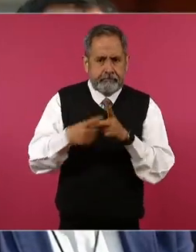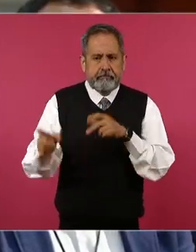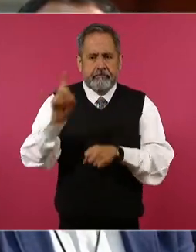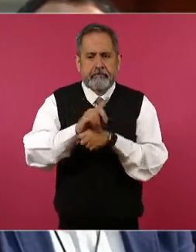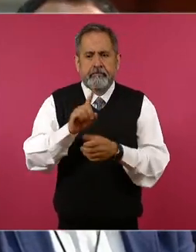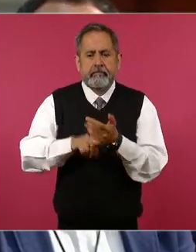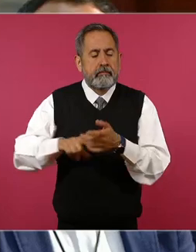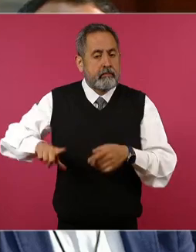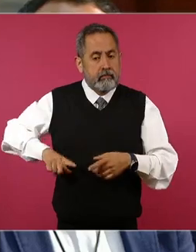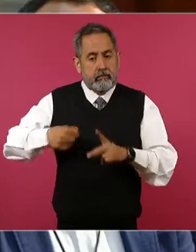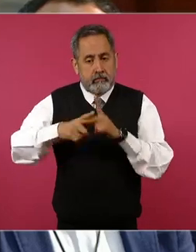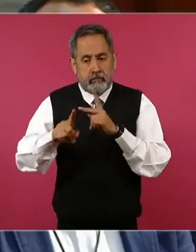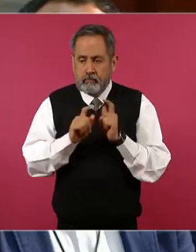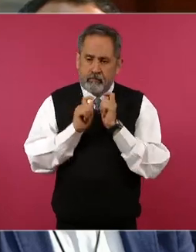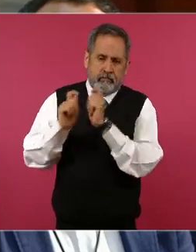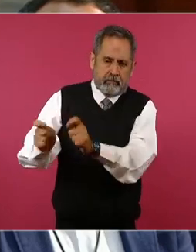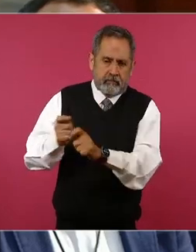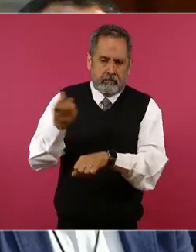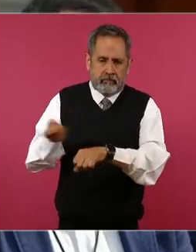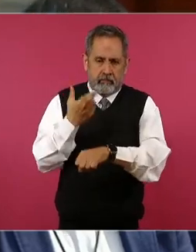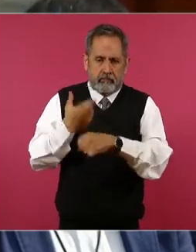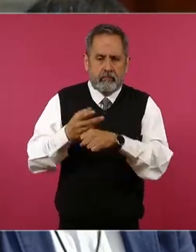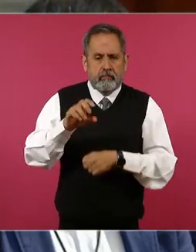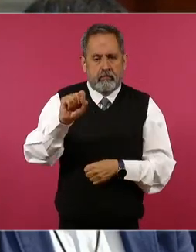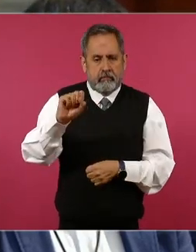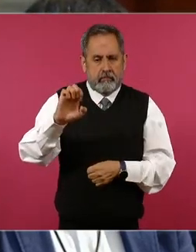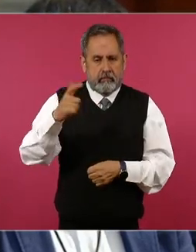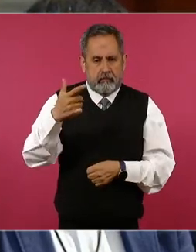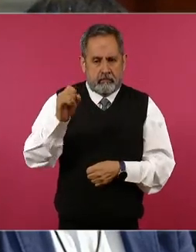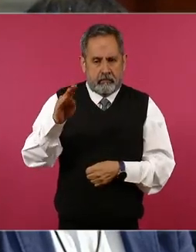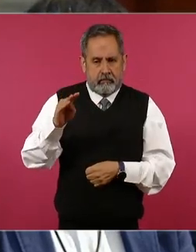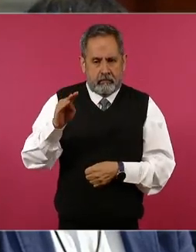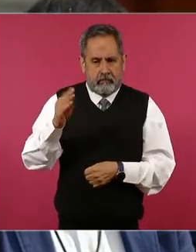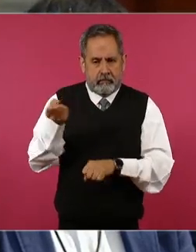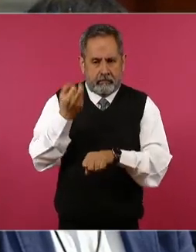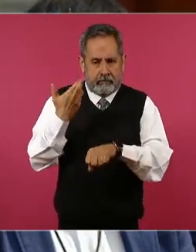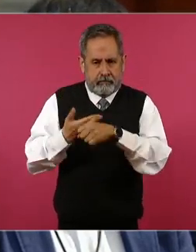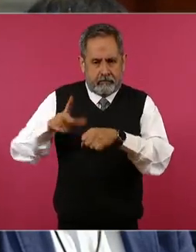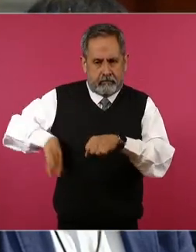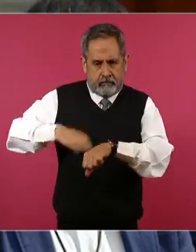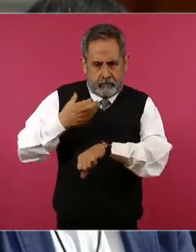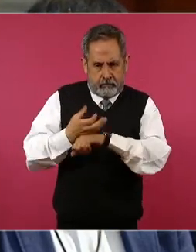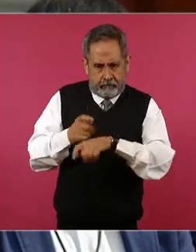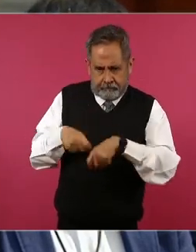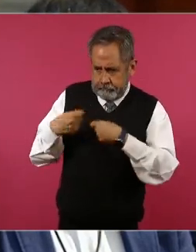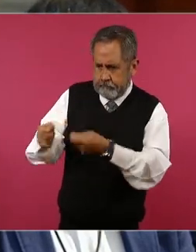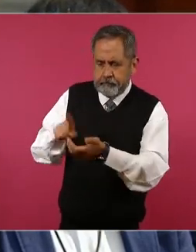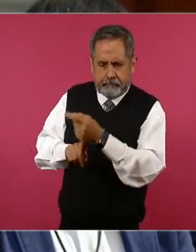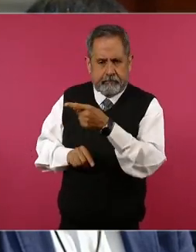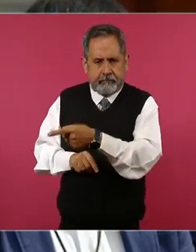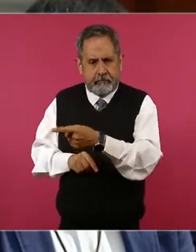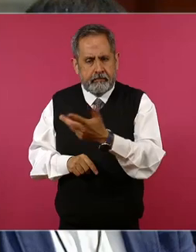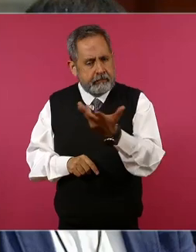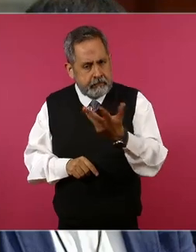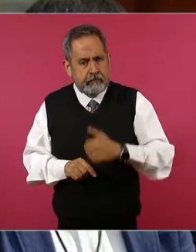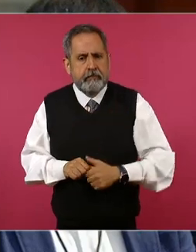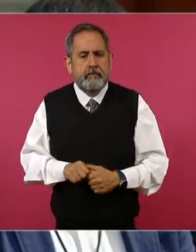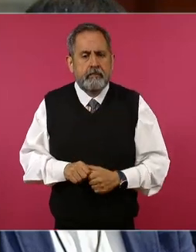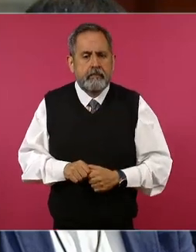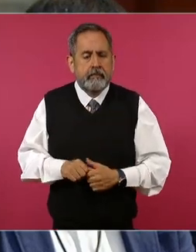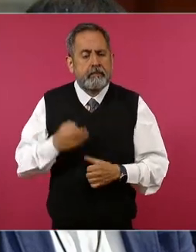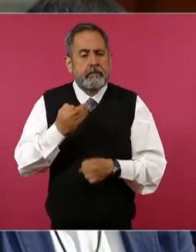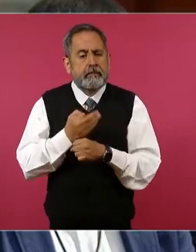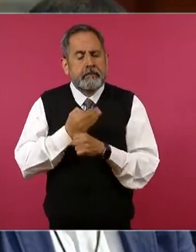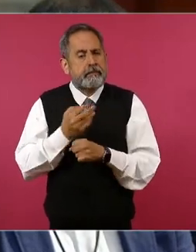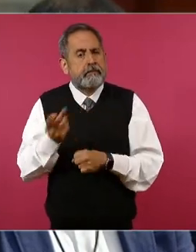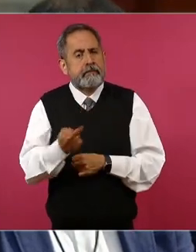del próximo gobierno sea la secretaria de gobernación del nuevo gobierno entonces sin embargo aquí